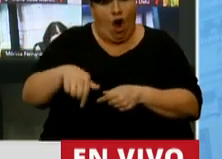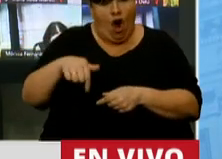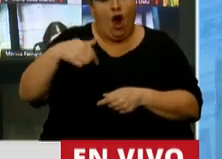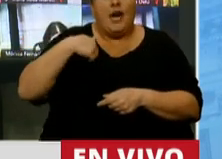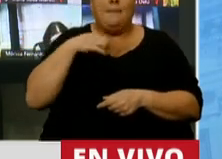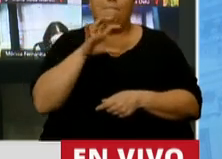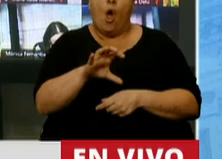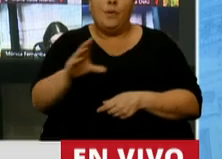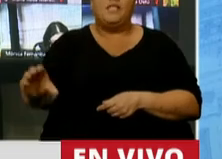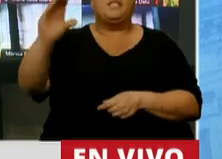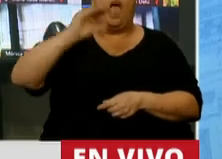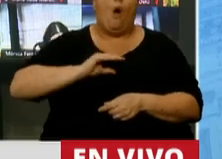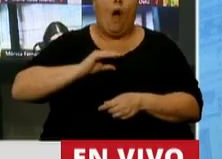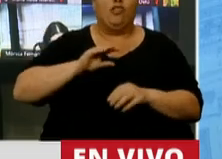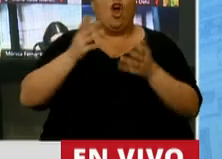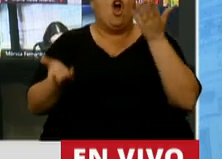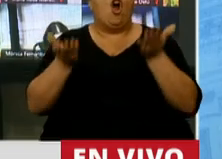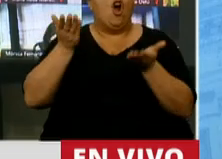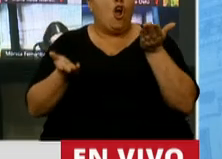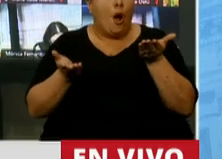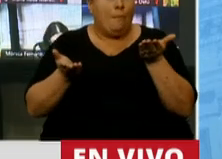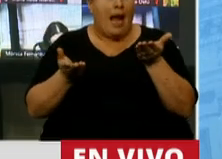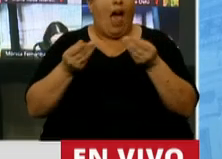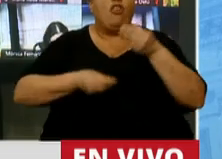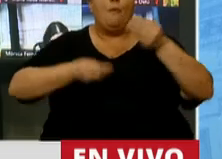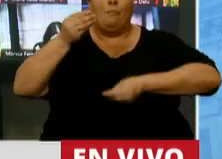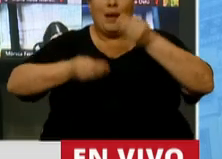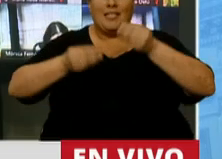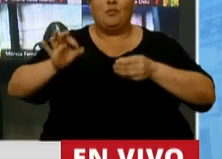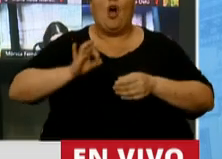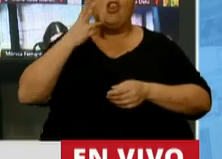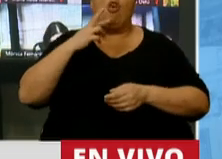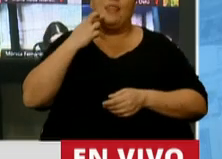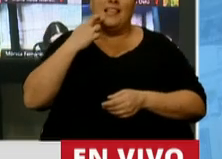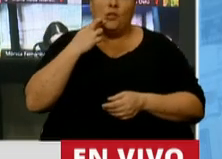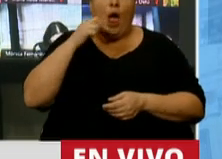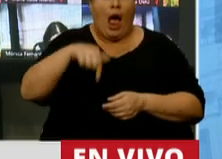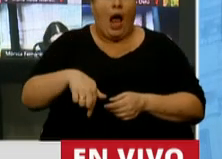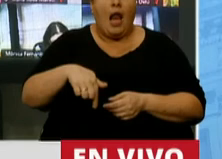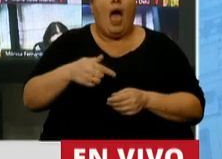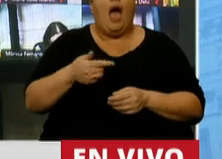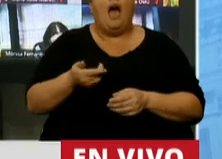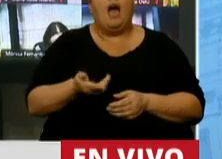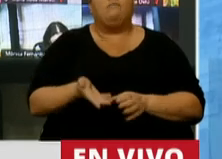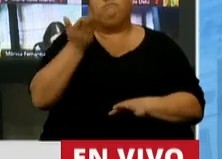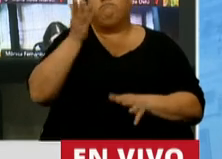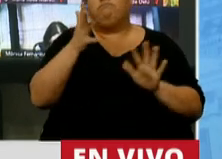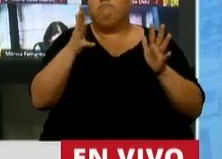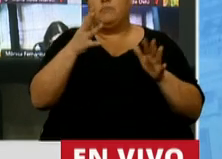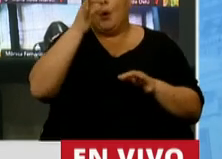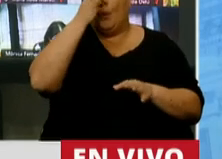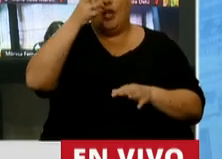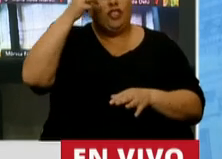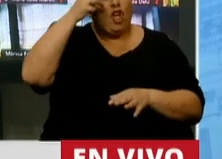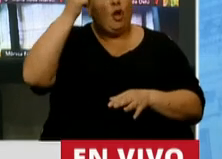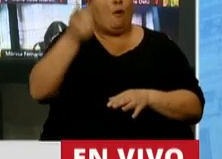mi provincia va a recibir en comparación al presupuesto del 2019 aproximadamente un